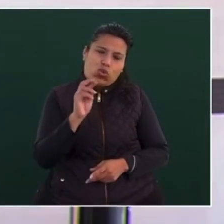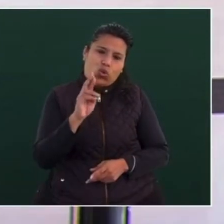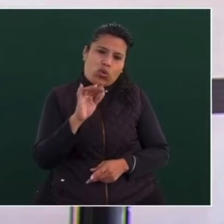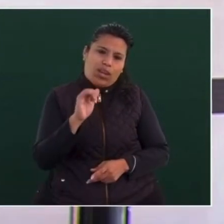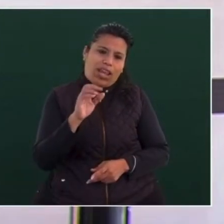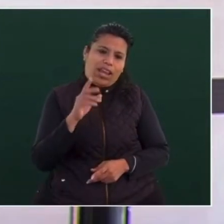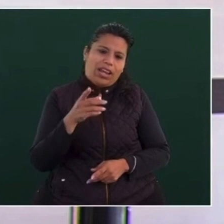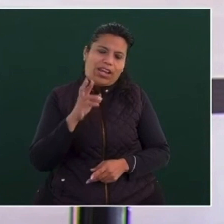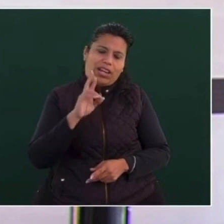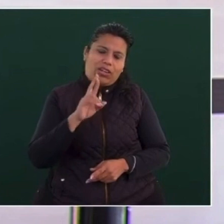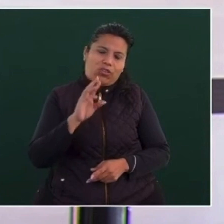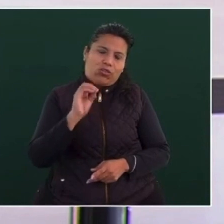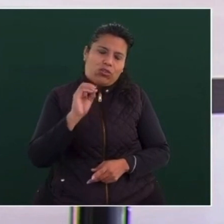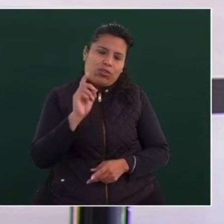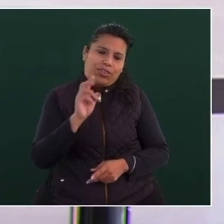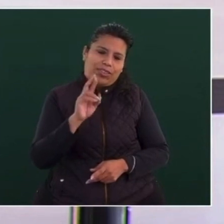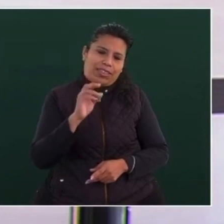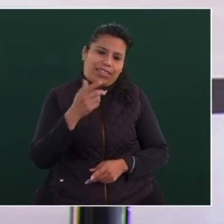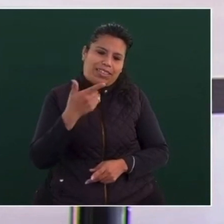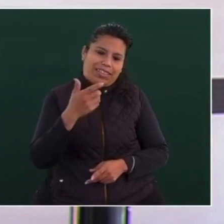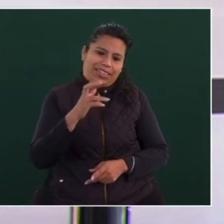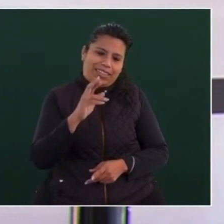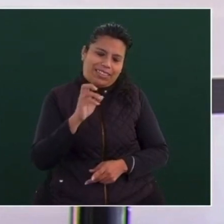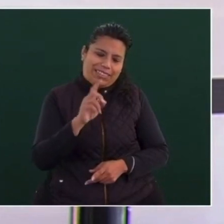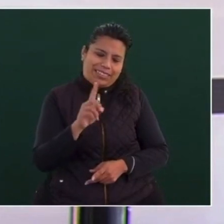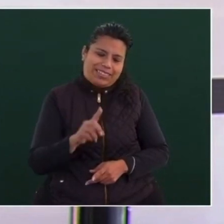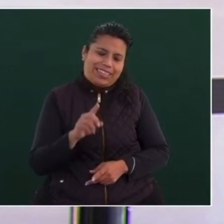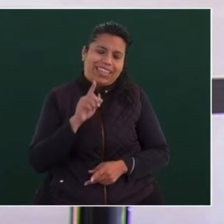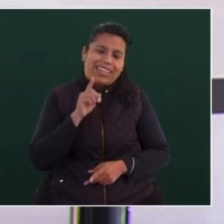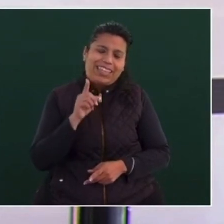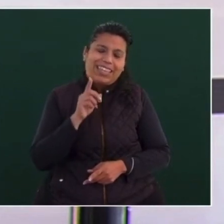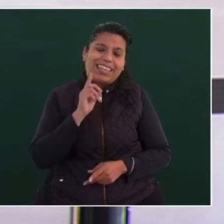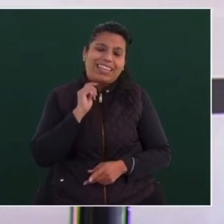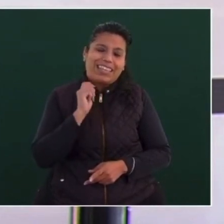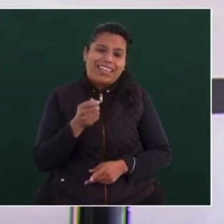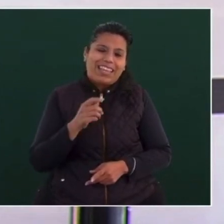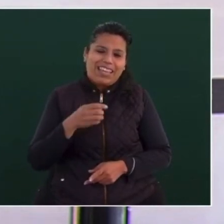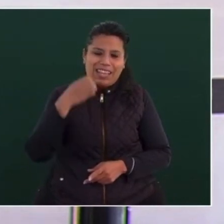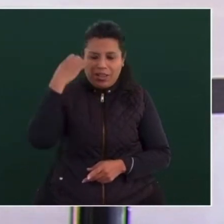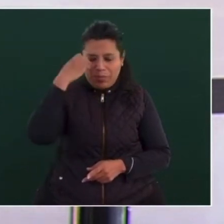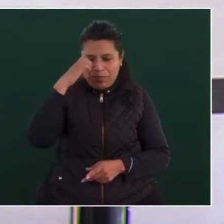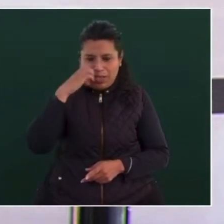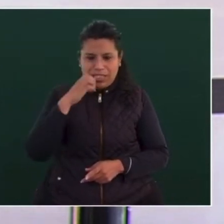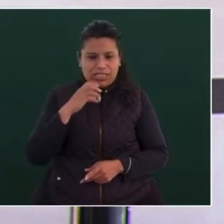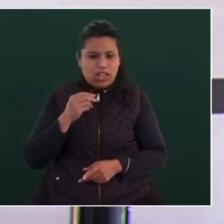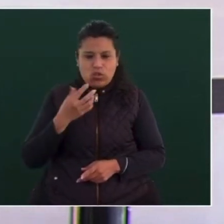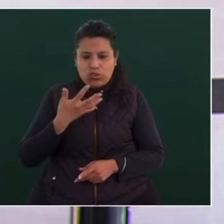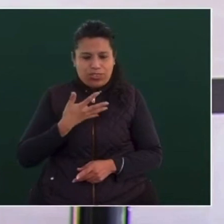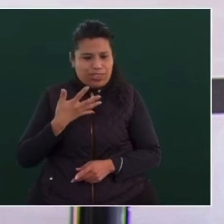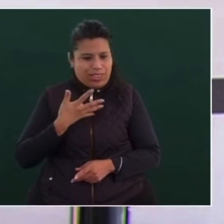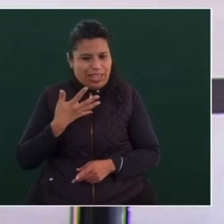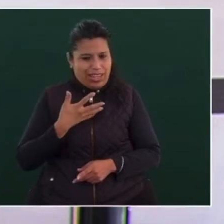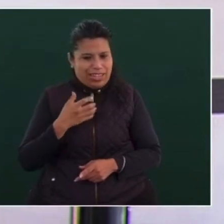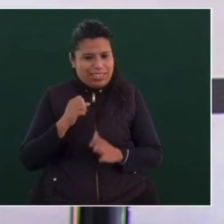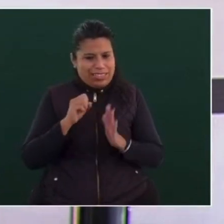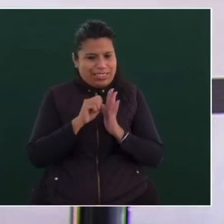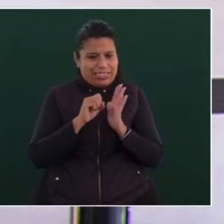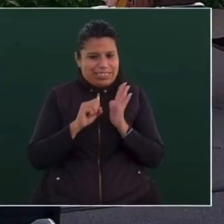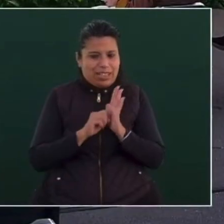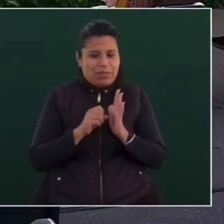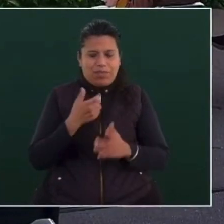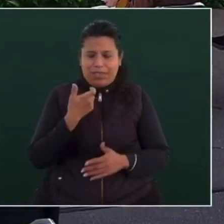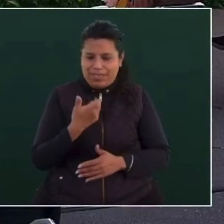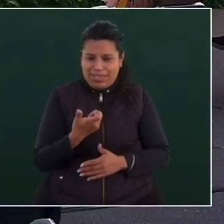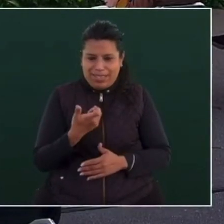Varios analistas advierten que no cumple todos los requisitos, sobre todo el de la experiencia profesional dentro del sistema financiero, presidente.